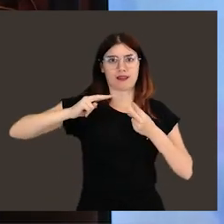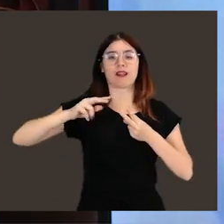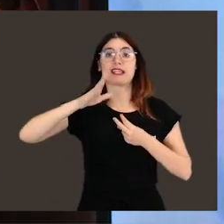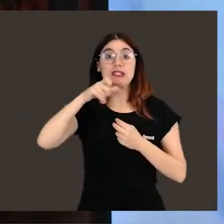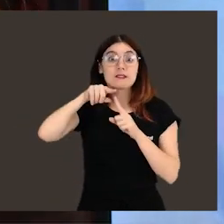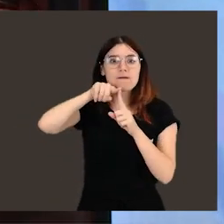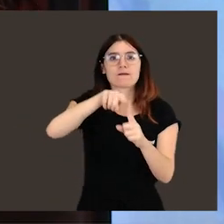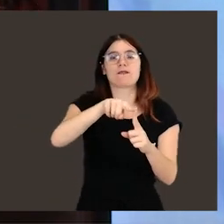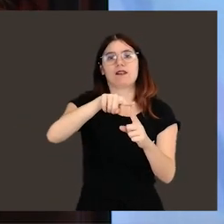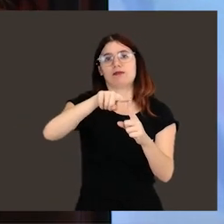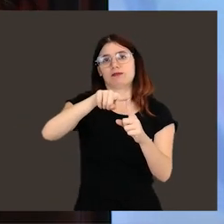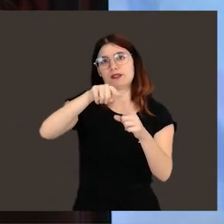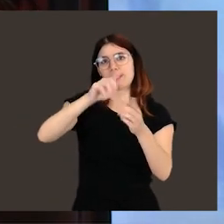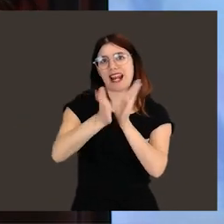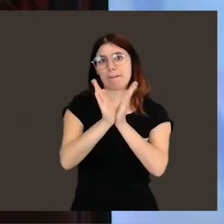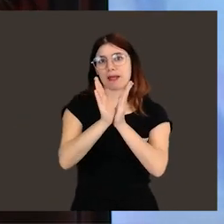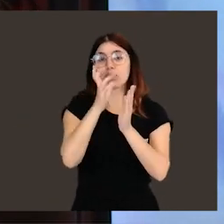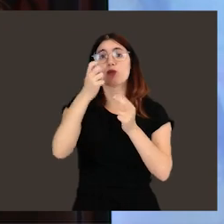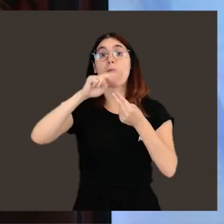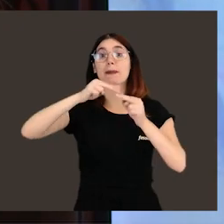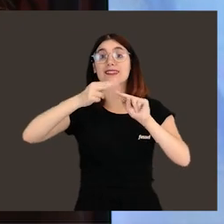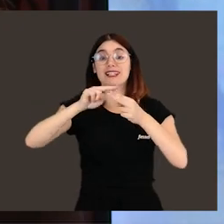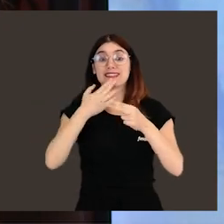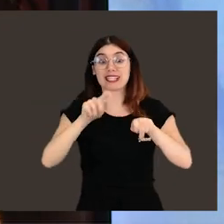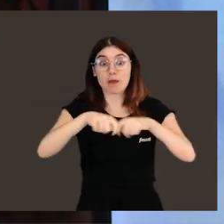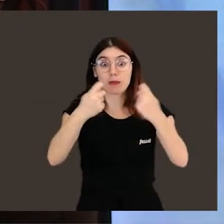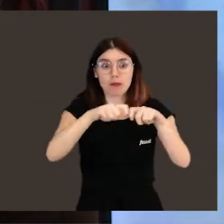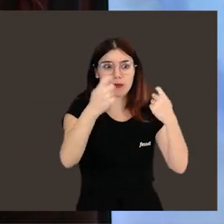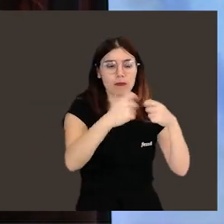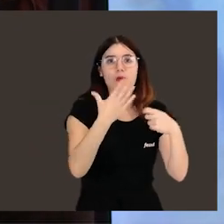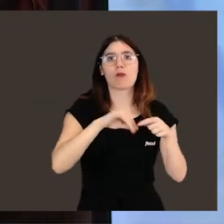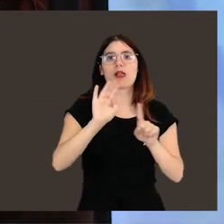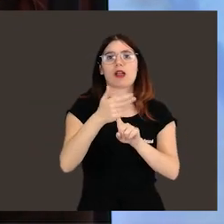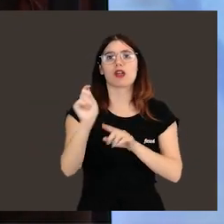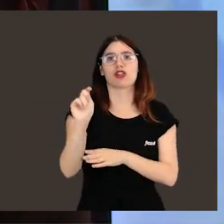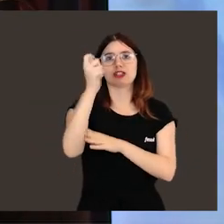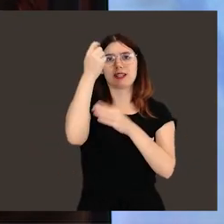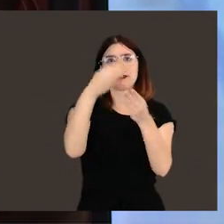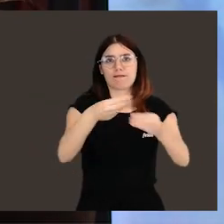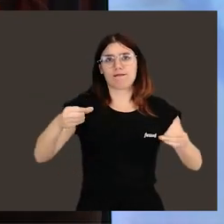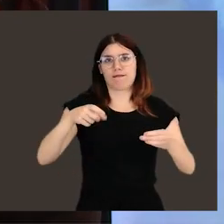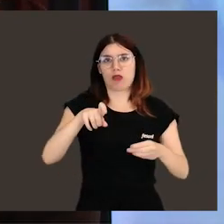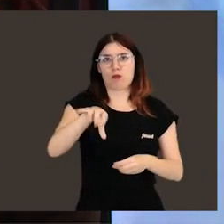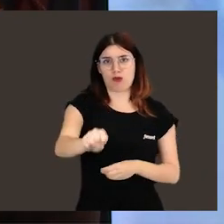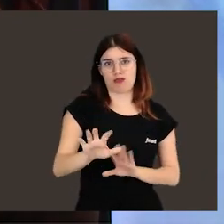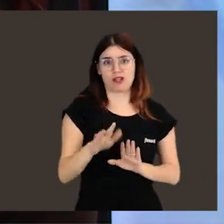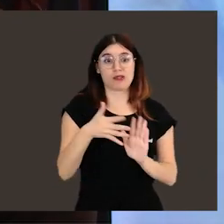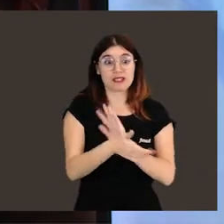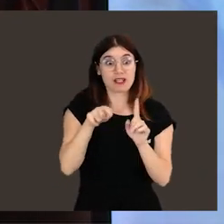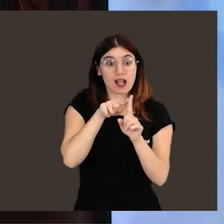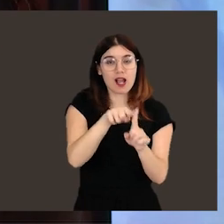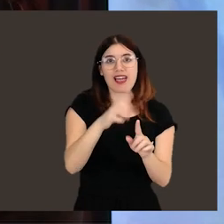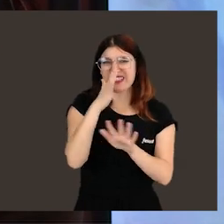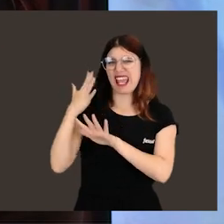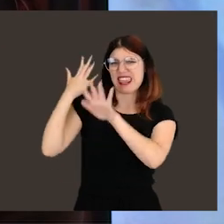Y esta es lo que conocemos como una diana terapéutica, es decir, una proteína que si la destruimos podemos conseguir revertir esos tumores.